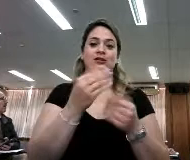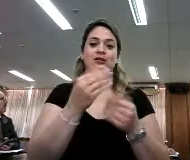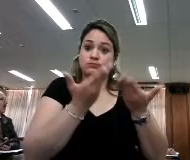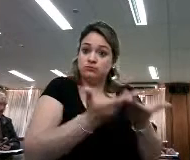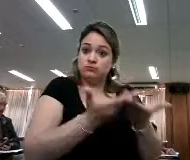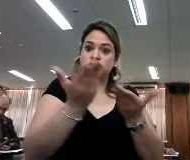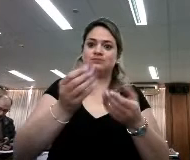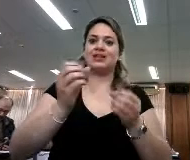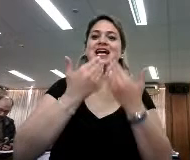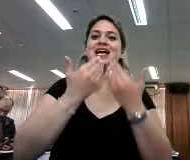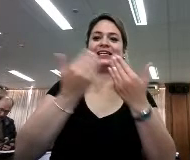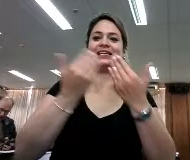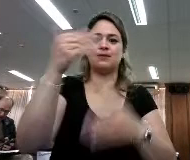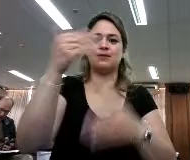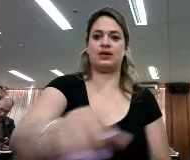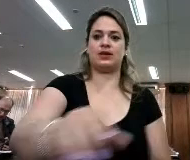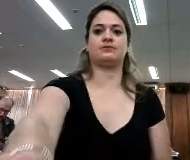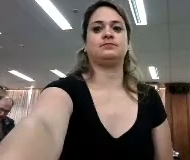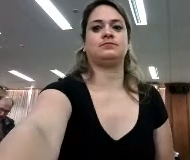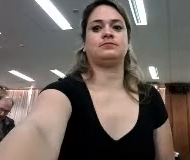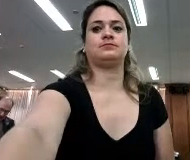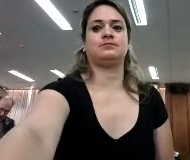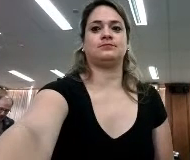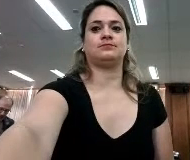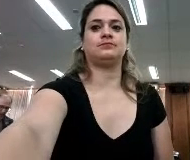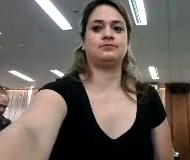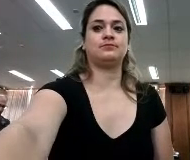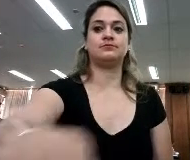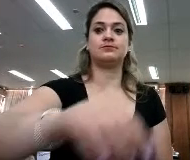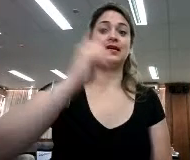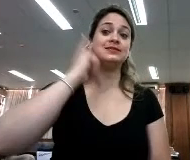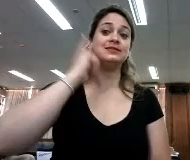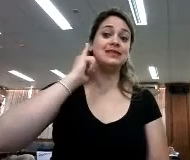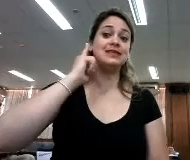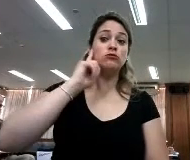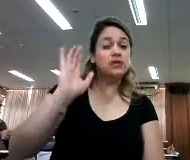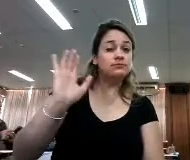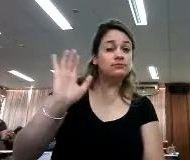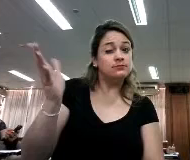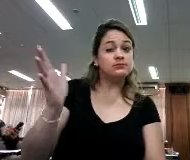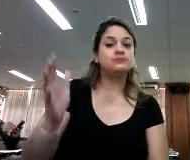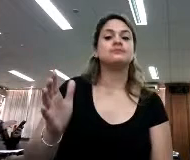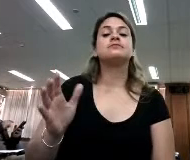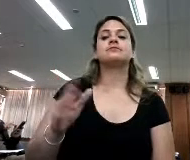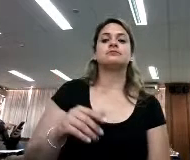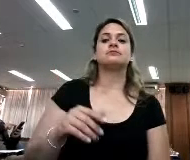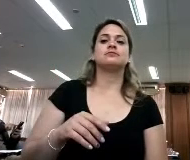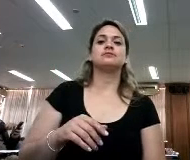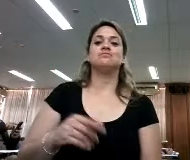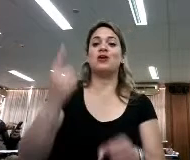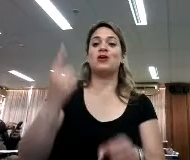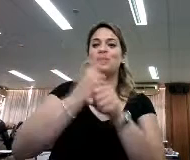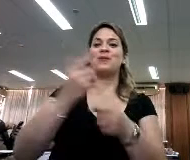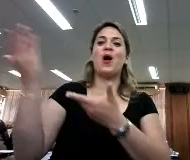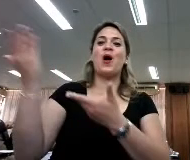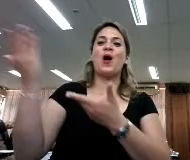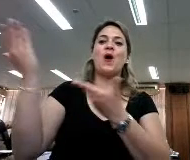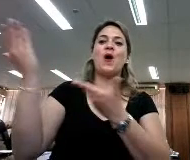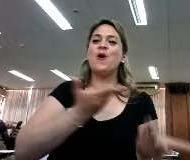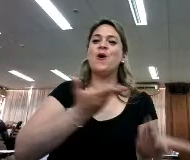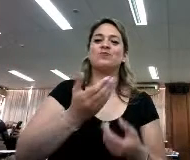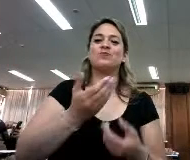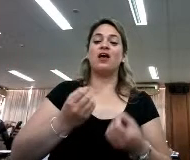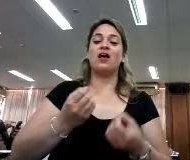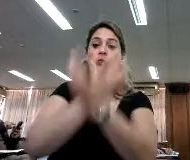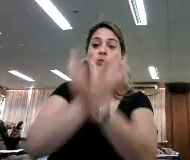Muchas gracias por estar. Muchas gracias, ¿se escucha? No, sí, sí se escucha. Bueno, antes que nada, buenos días, agradecerte Adrián